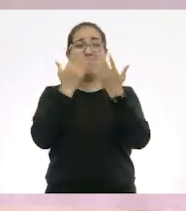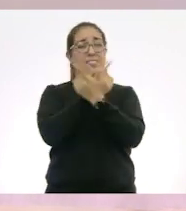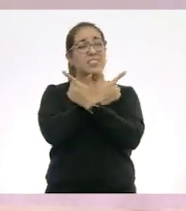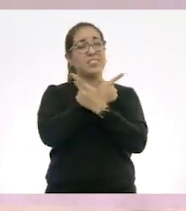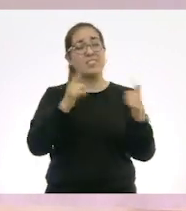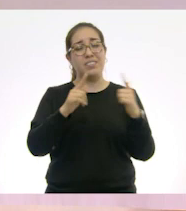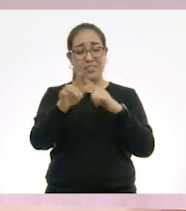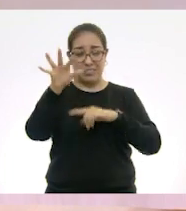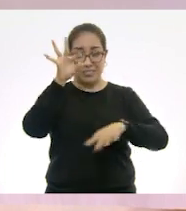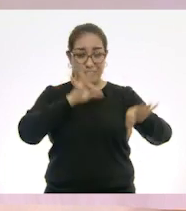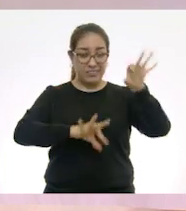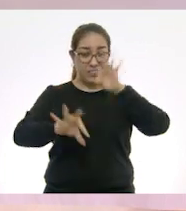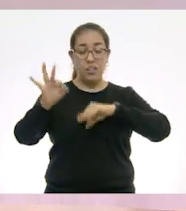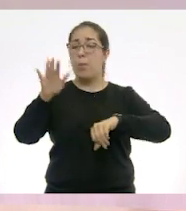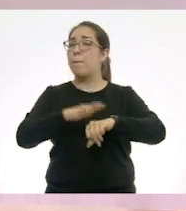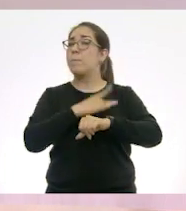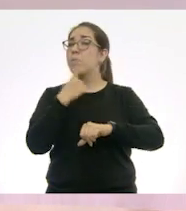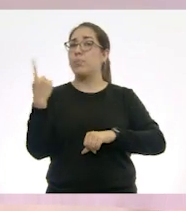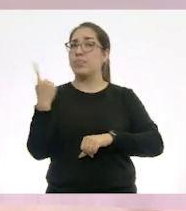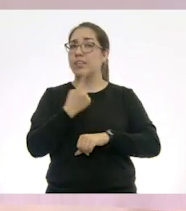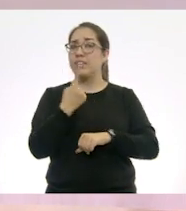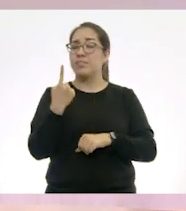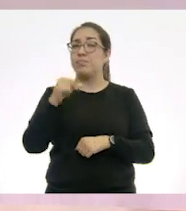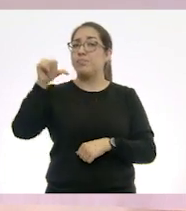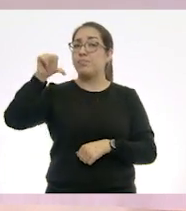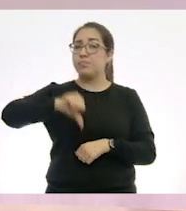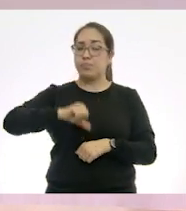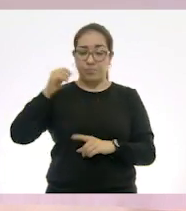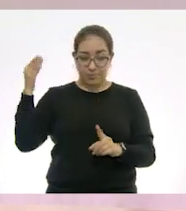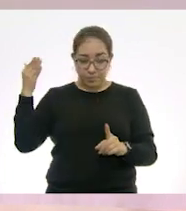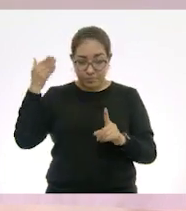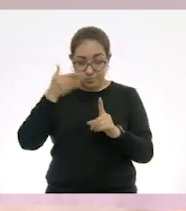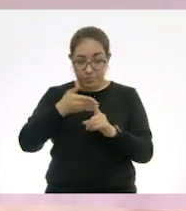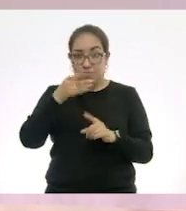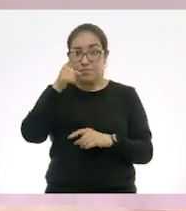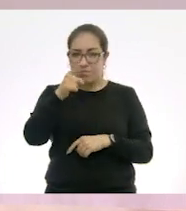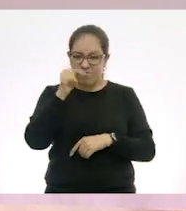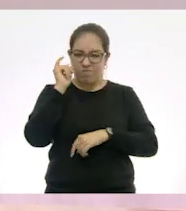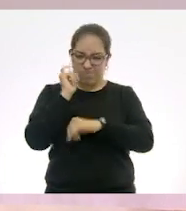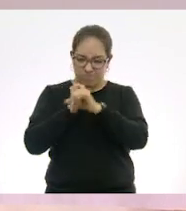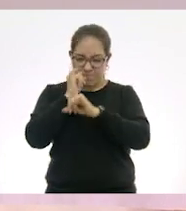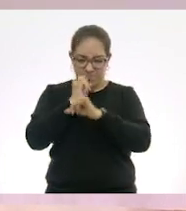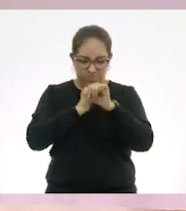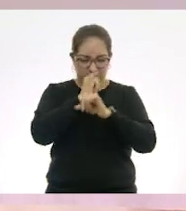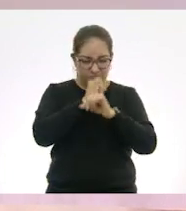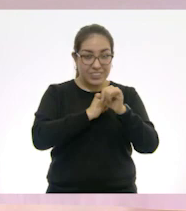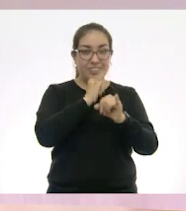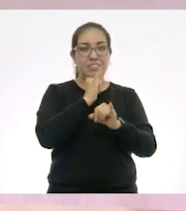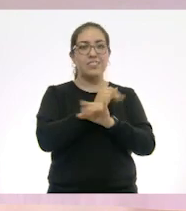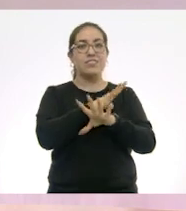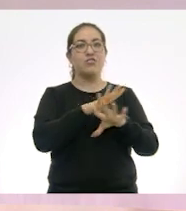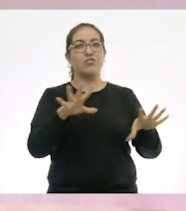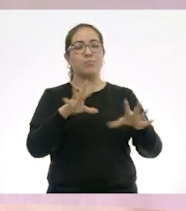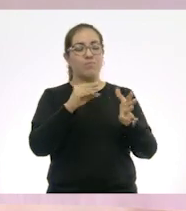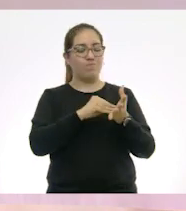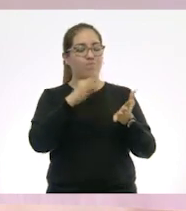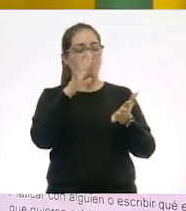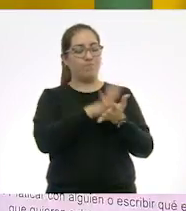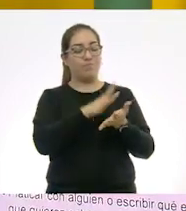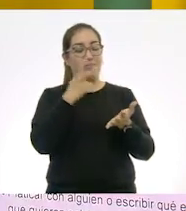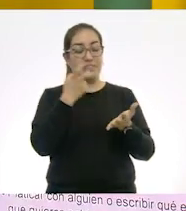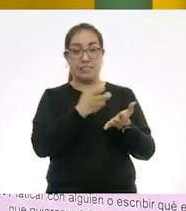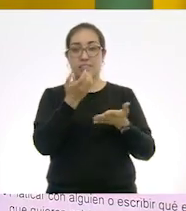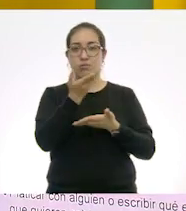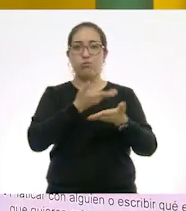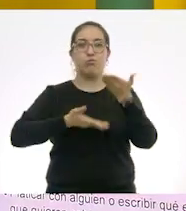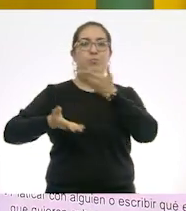de hacerlo porque el propósito es de que tú busques y encuentres información y además lo compartas. Eso